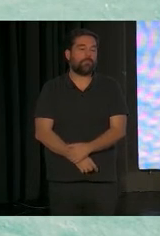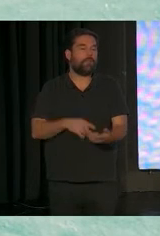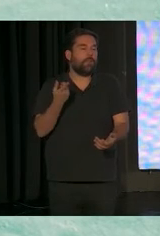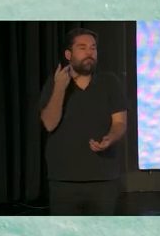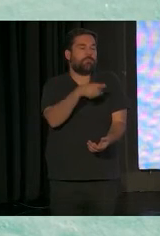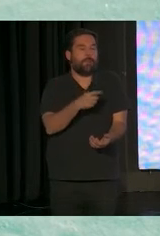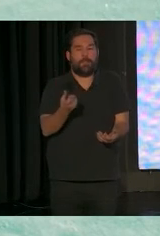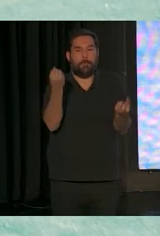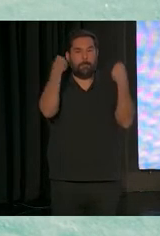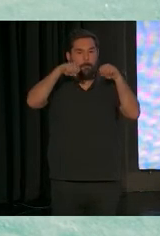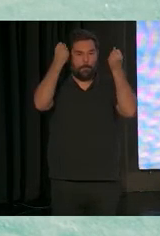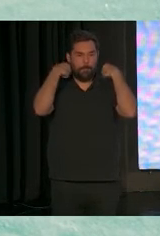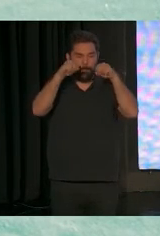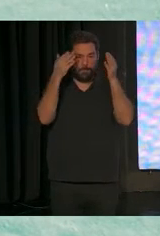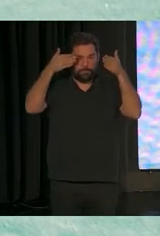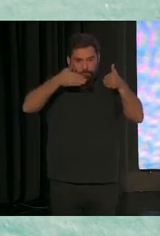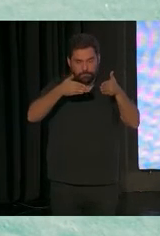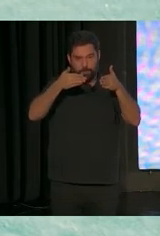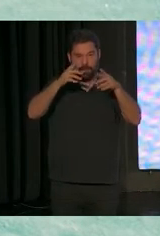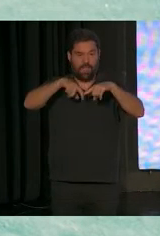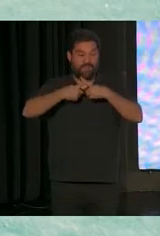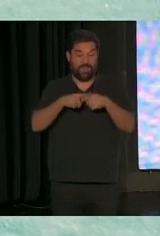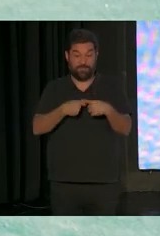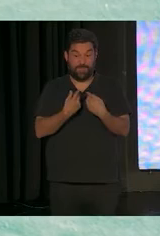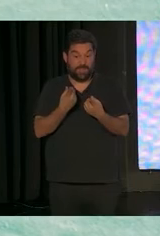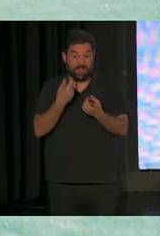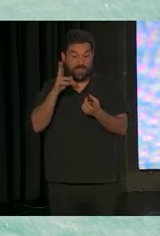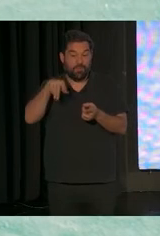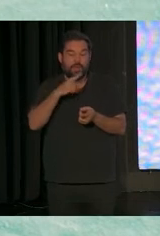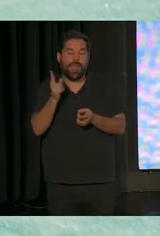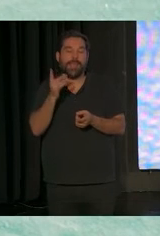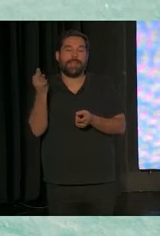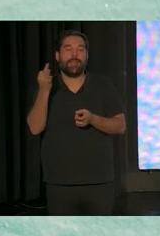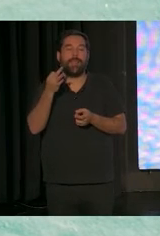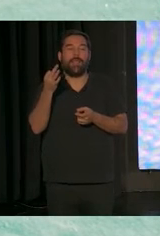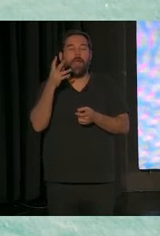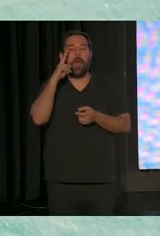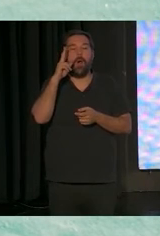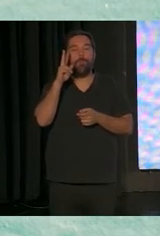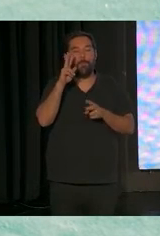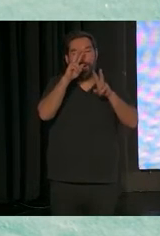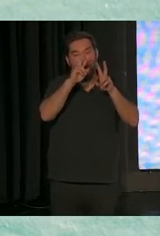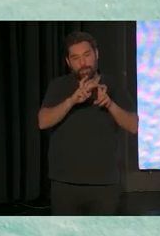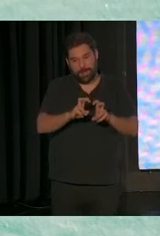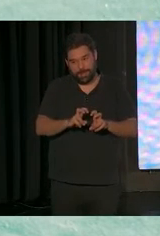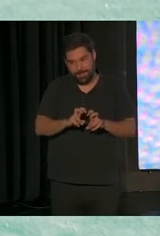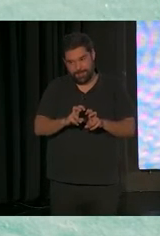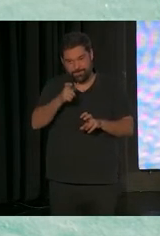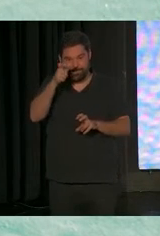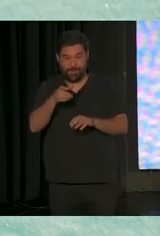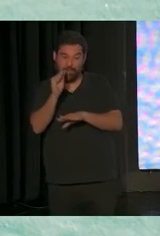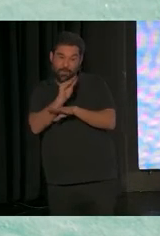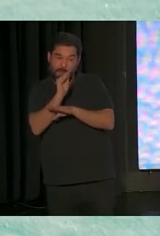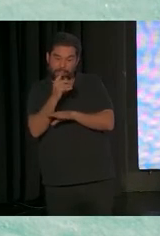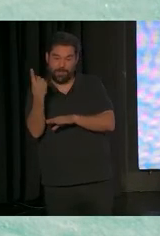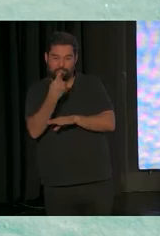no son prácticas centradas en la familia? Pues todo eso. Simplemente observar, dejar al cuidador solo, yo estar con él y